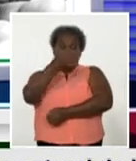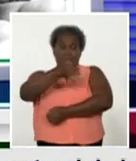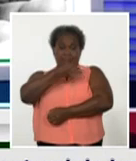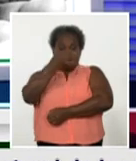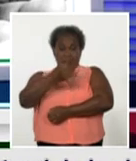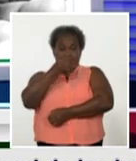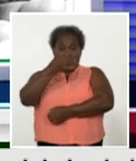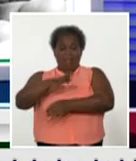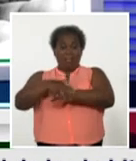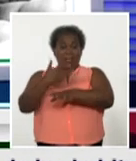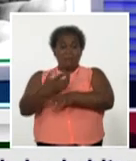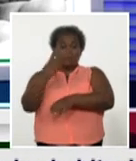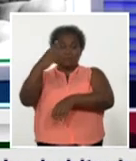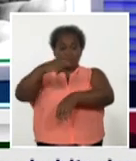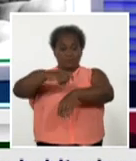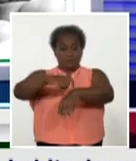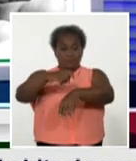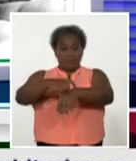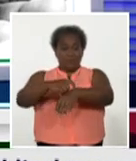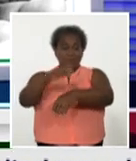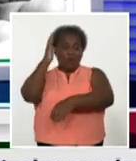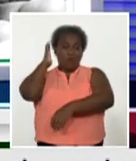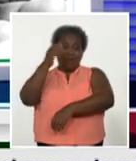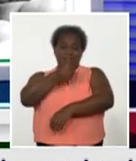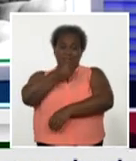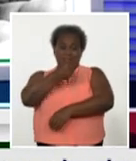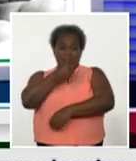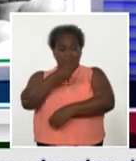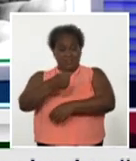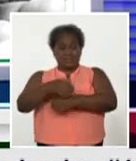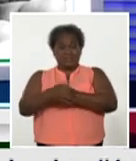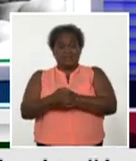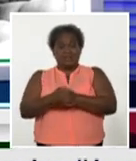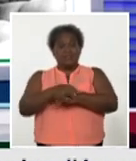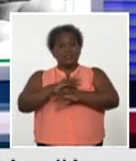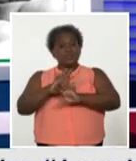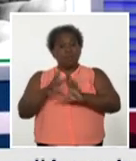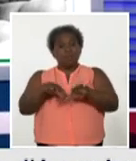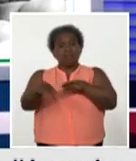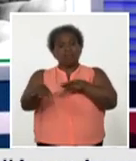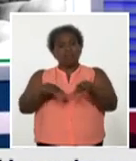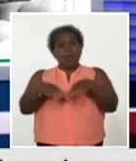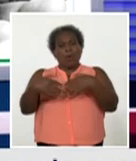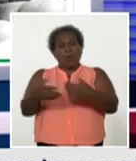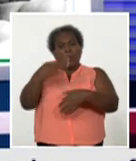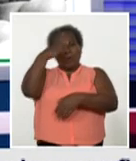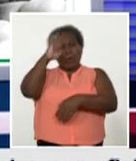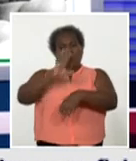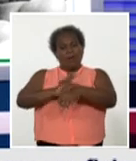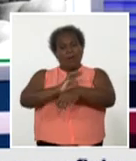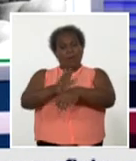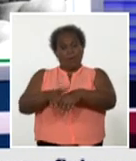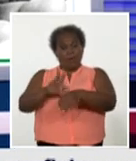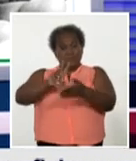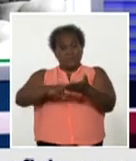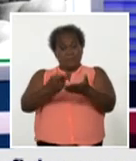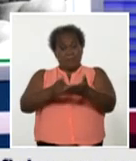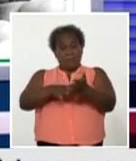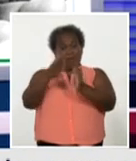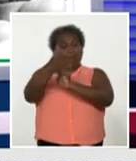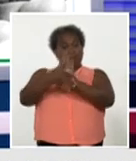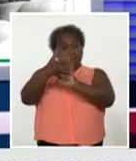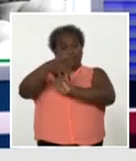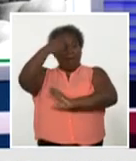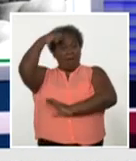media hora, porque ya todo está listo para el análisis de la situación epidemiológica en territorio nacional. Nos acompaña la intérprete de lengua de señas,